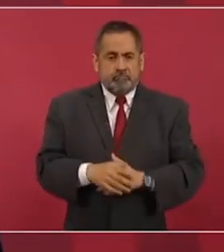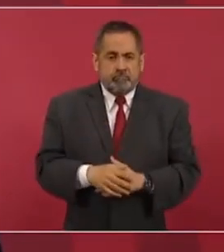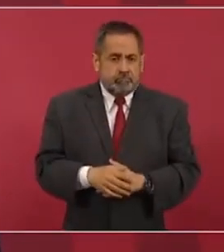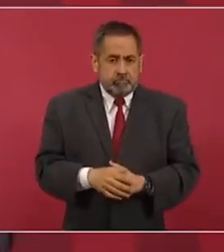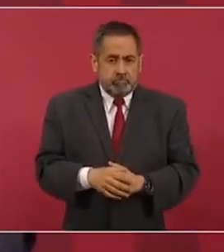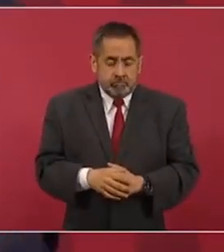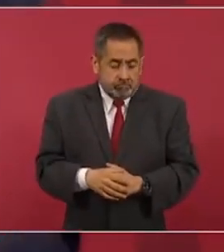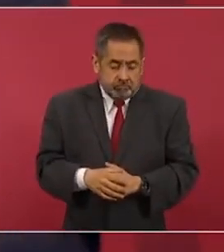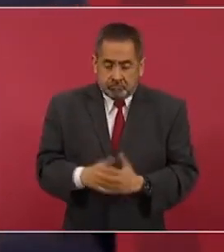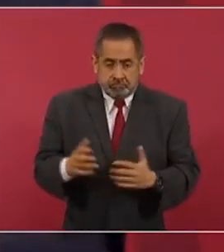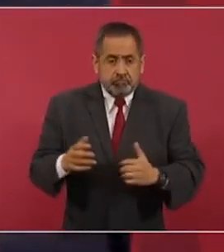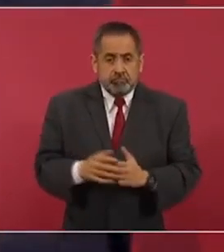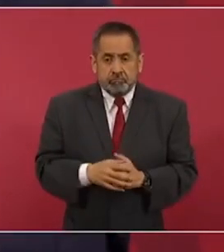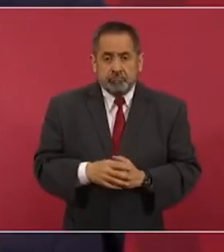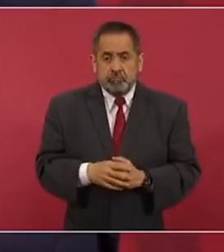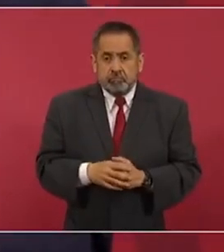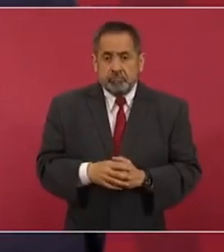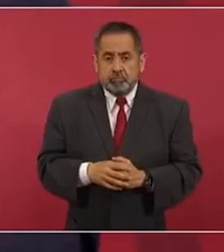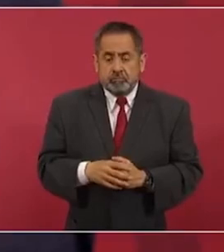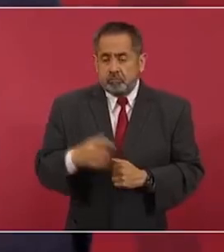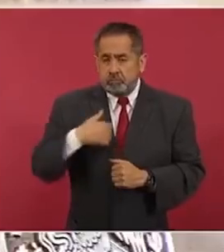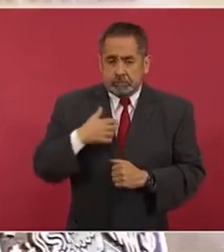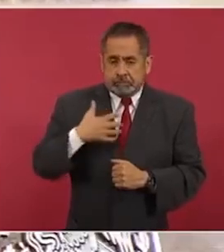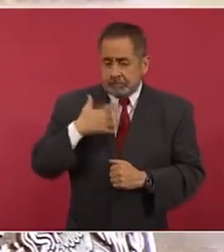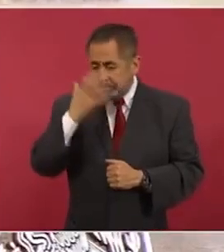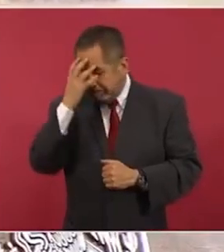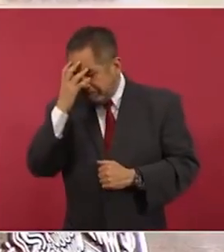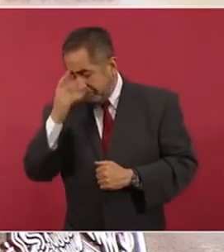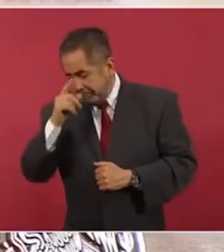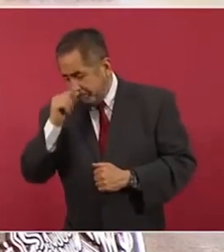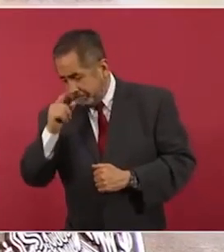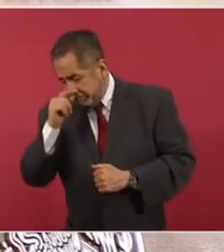de qué avergonzarme.